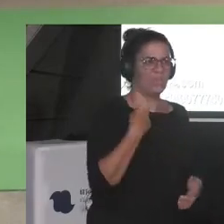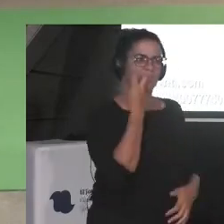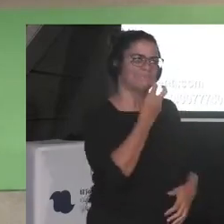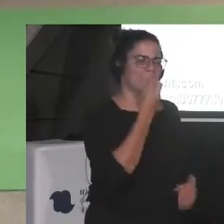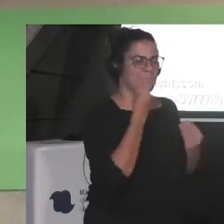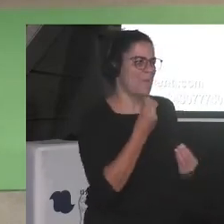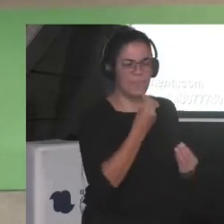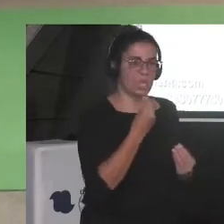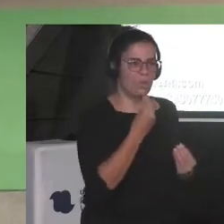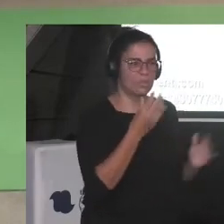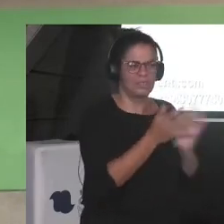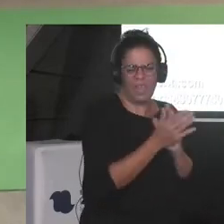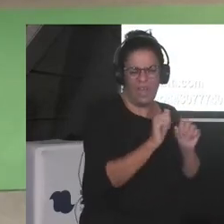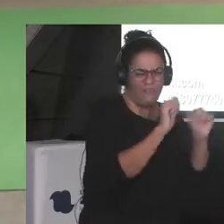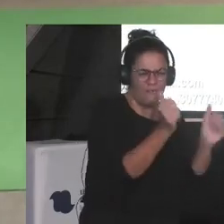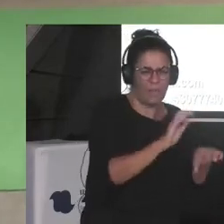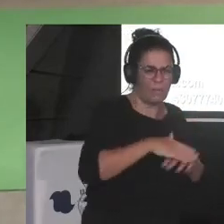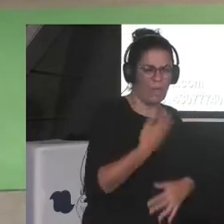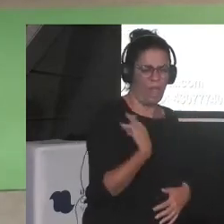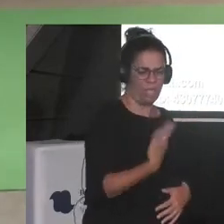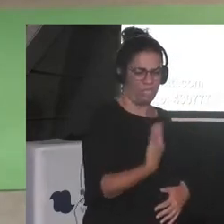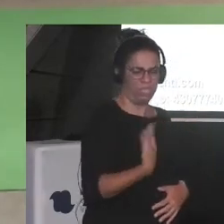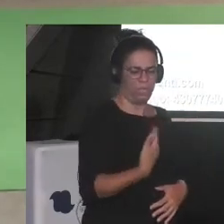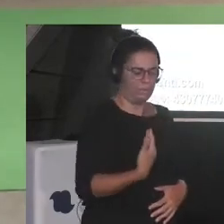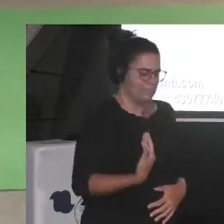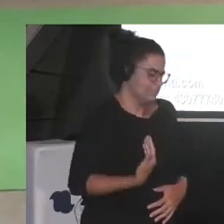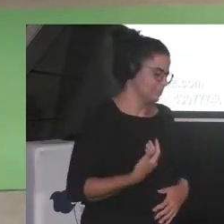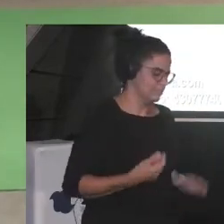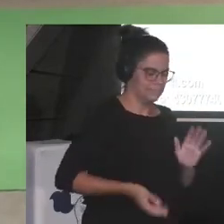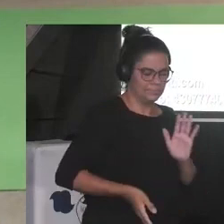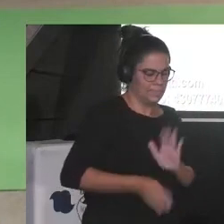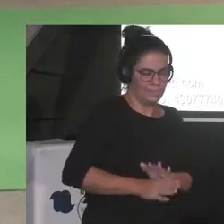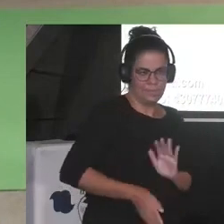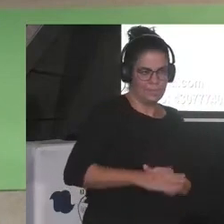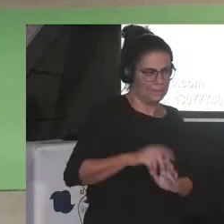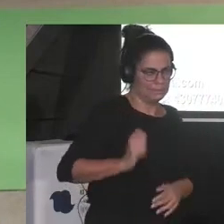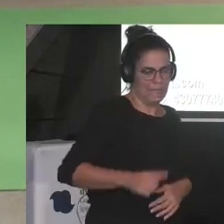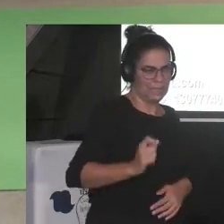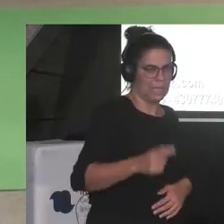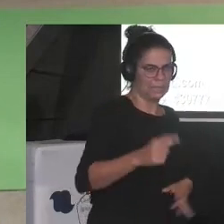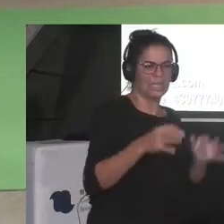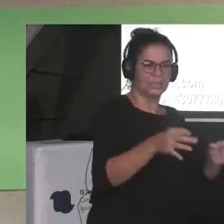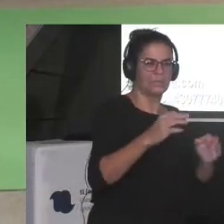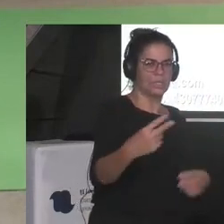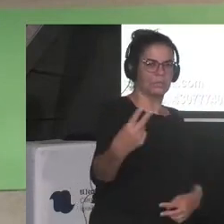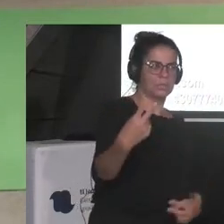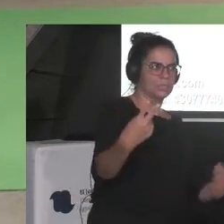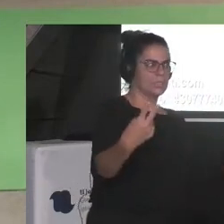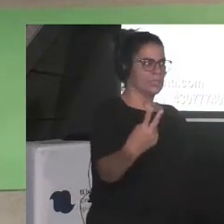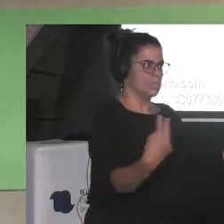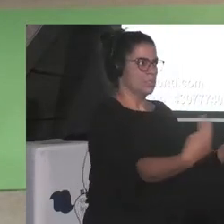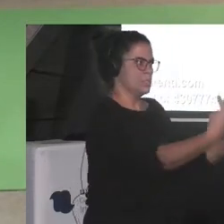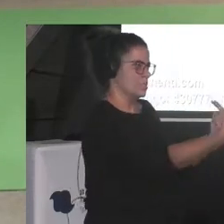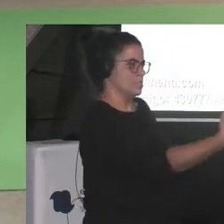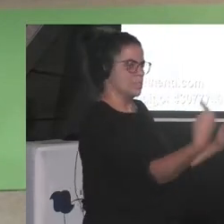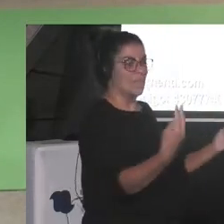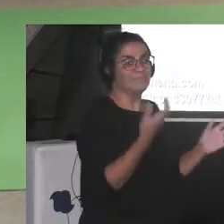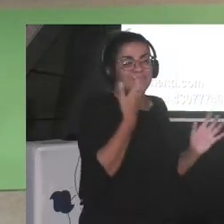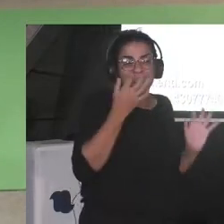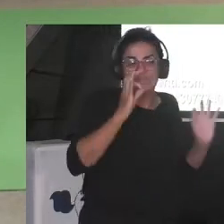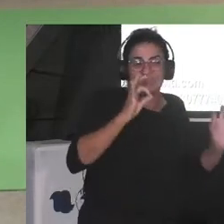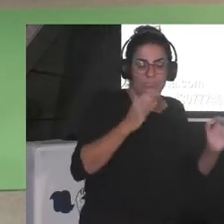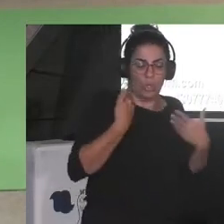las maneras de devaluarte son constantes la mirada es constante sobre todo sobre los sobre los cuerpos